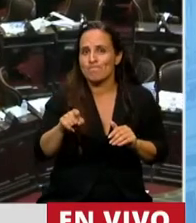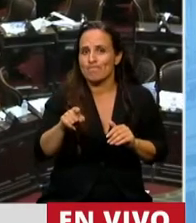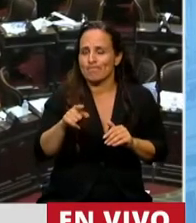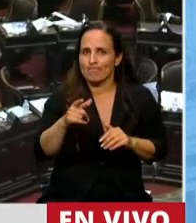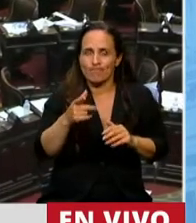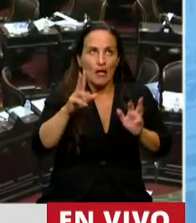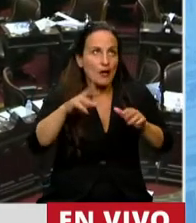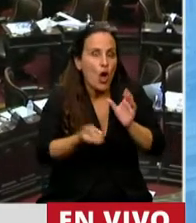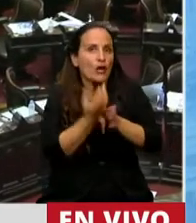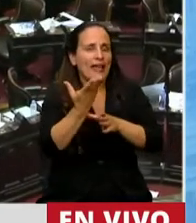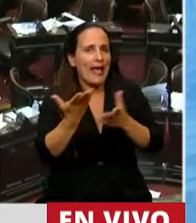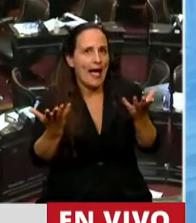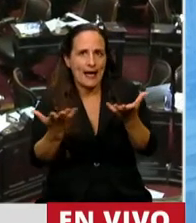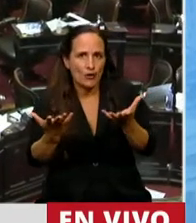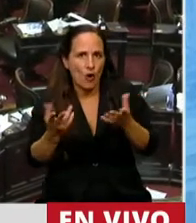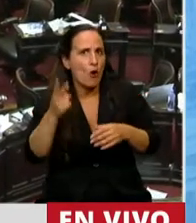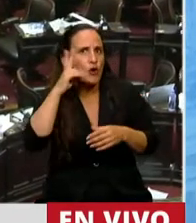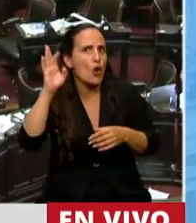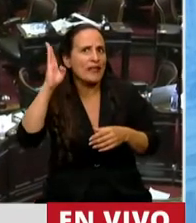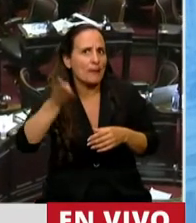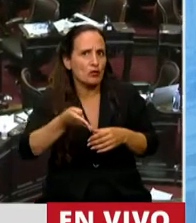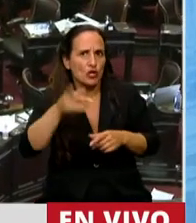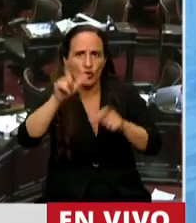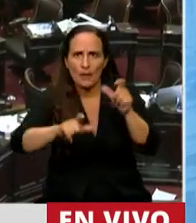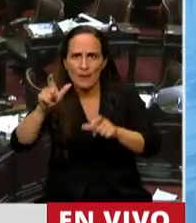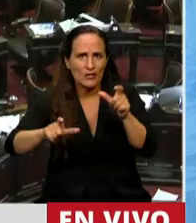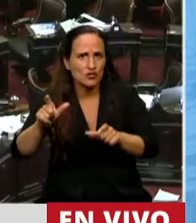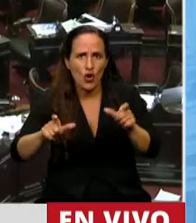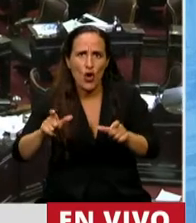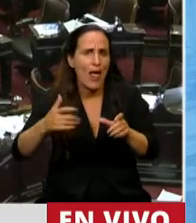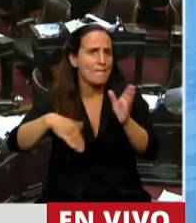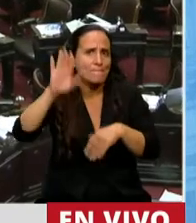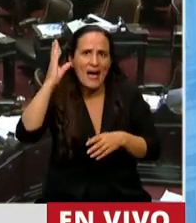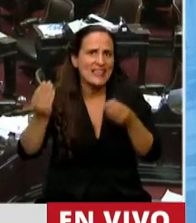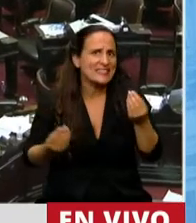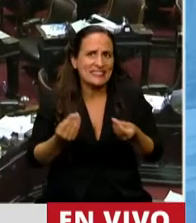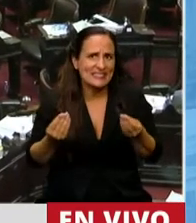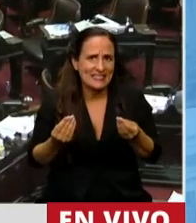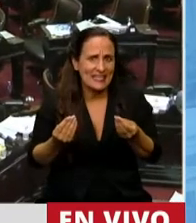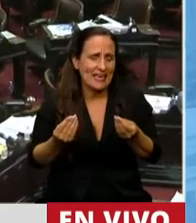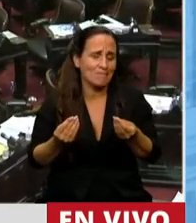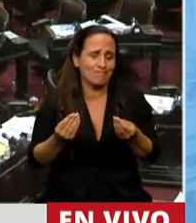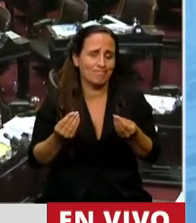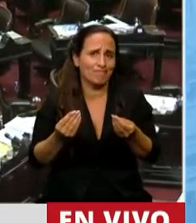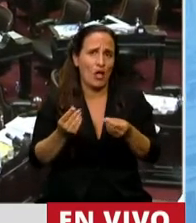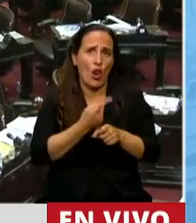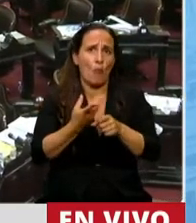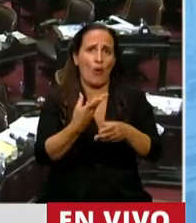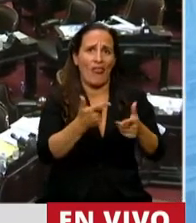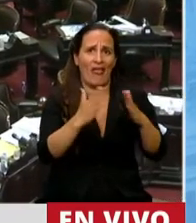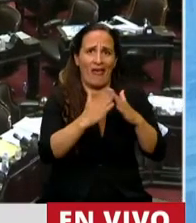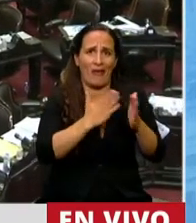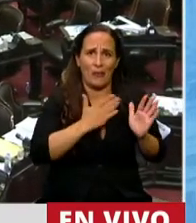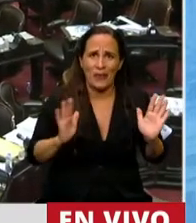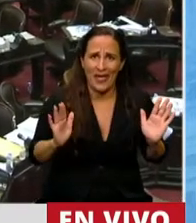si no tenemos un mercado de capitales, tenemos al 90% de la población forzada por fuera de la posibilidad de acceder fluidamente a la vivienda,